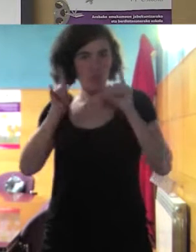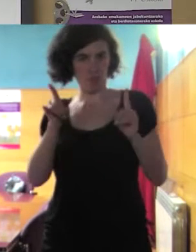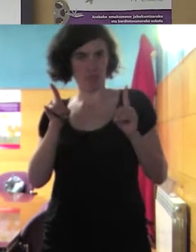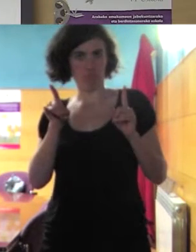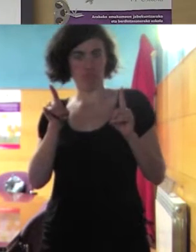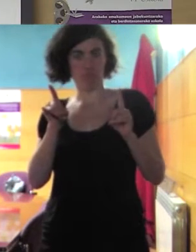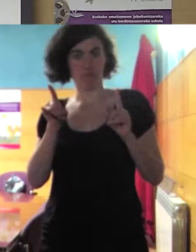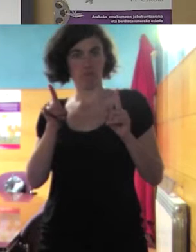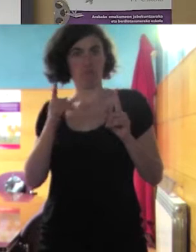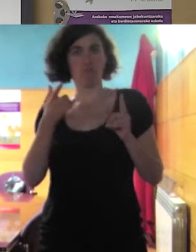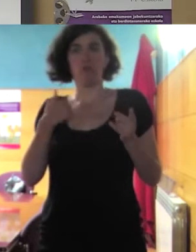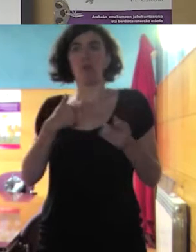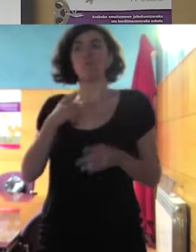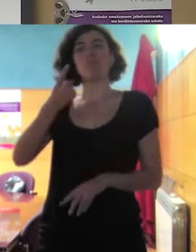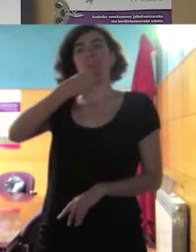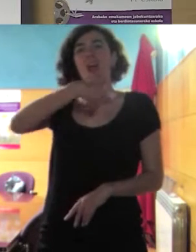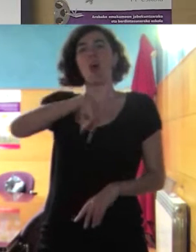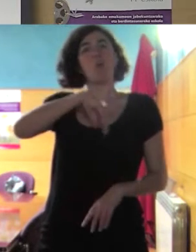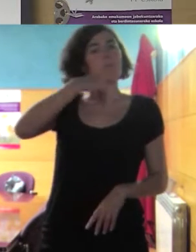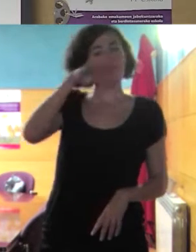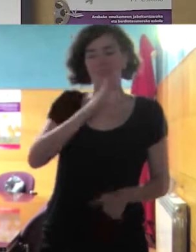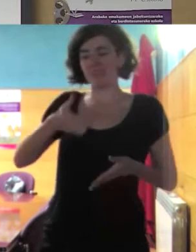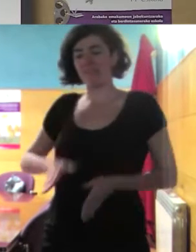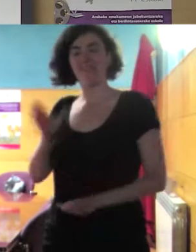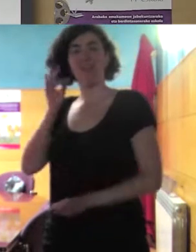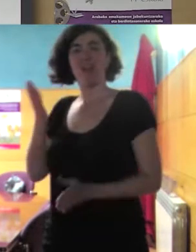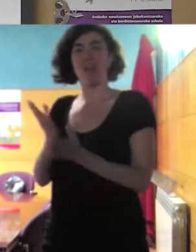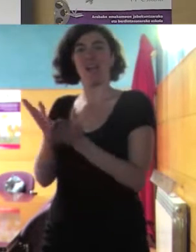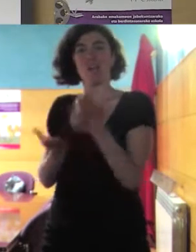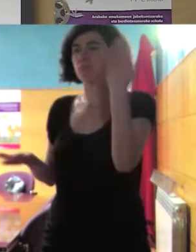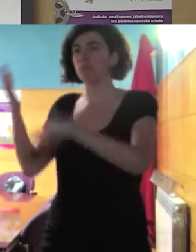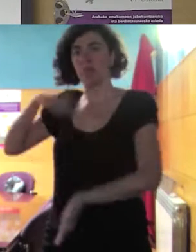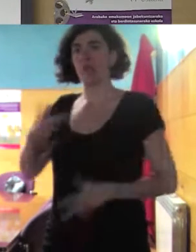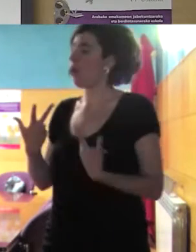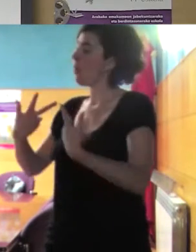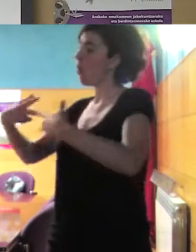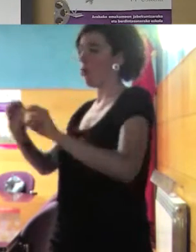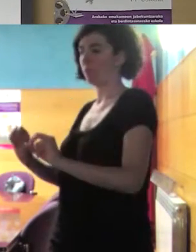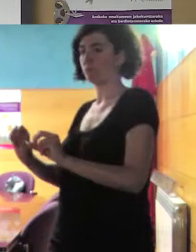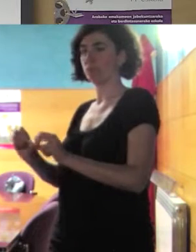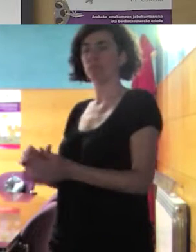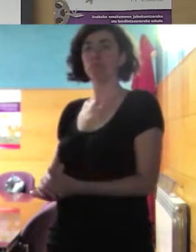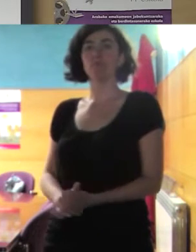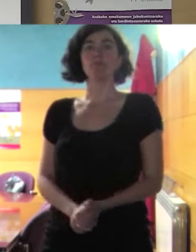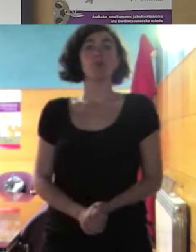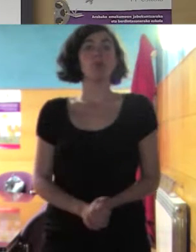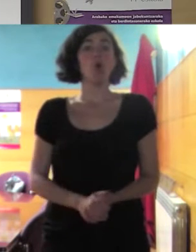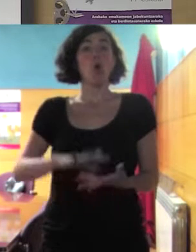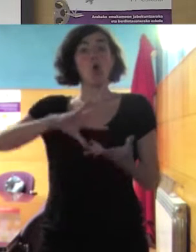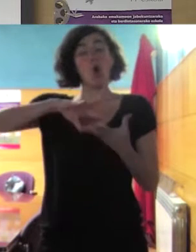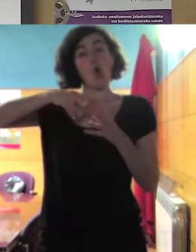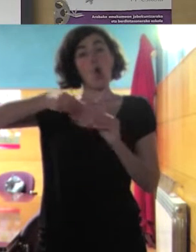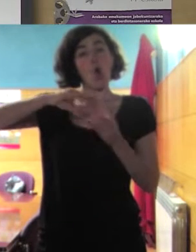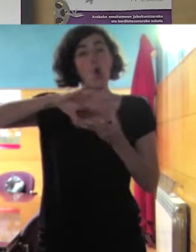se opone a que su hija acuda a clase de natación y entonces en la noticia se indica que la maestra